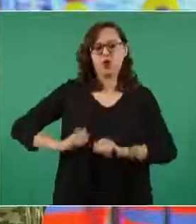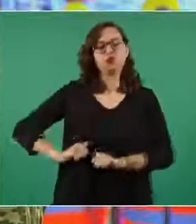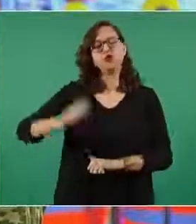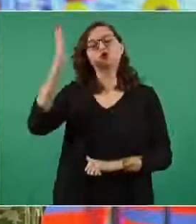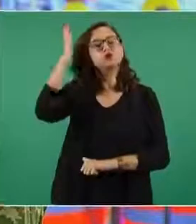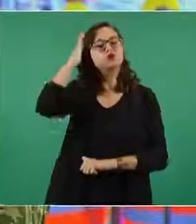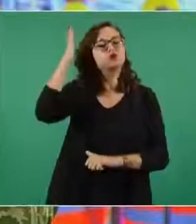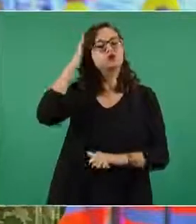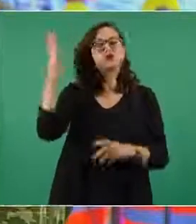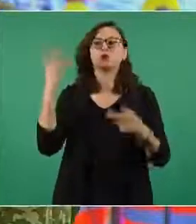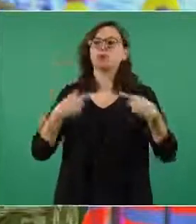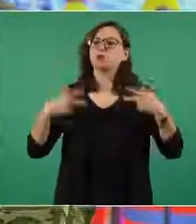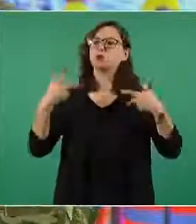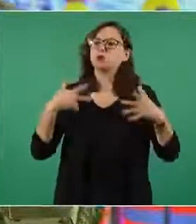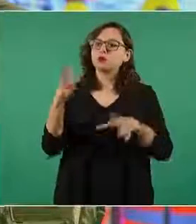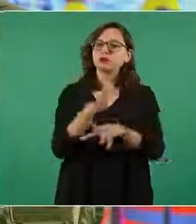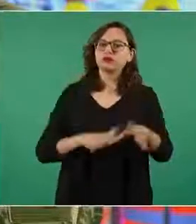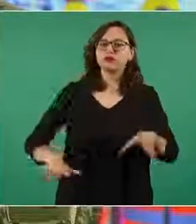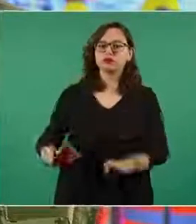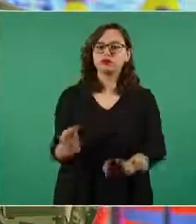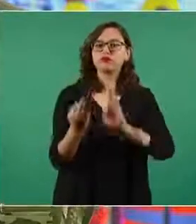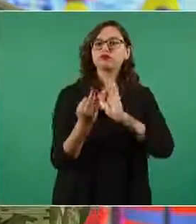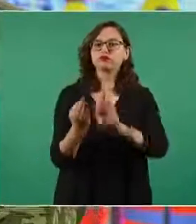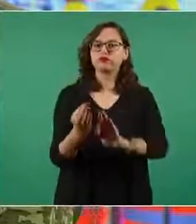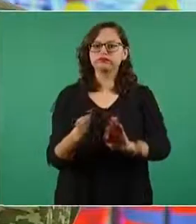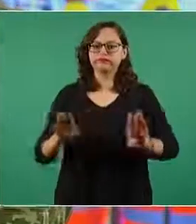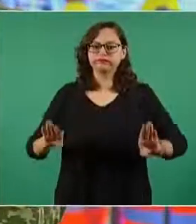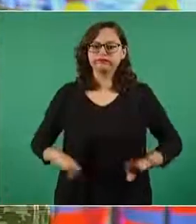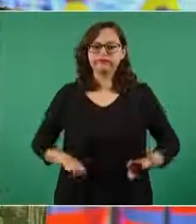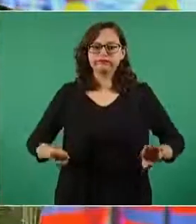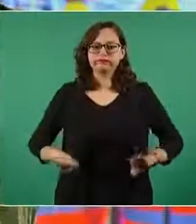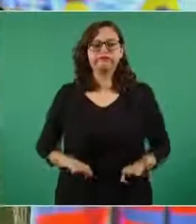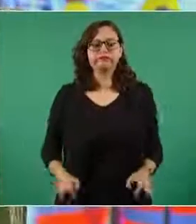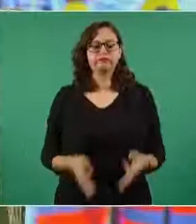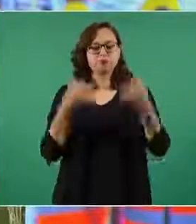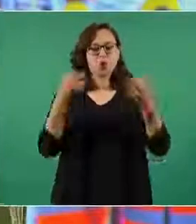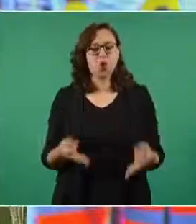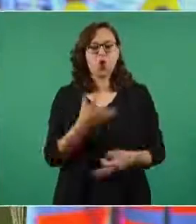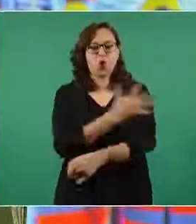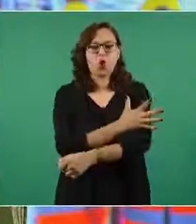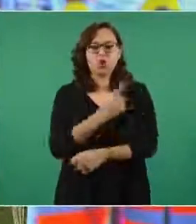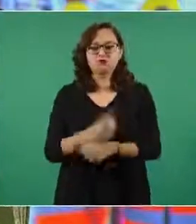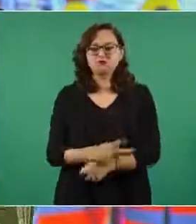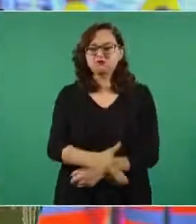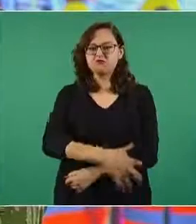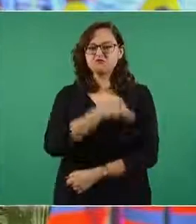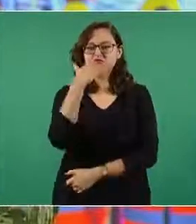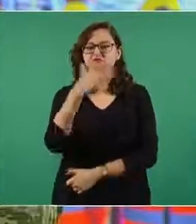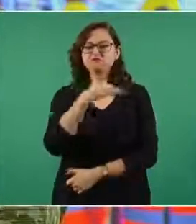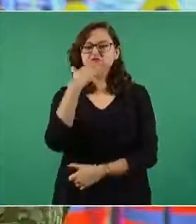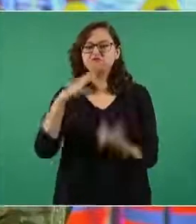de México de actuar de manera transparente alejado de cualquier acto de corrupción en la construcción de esta